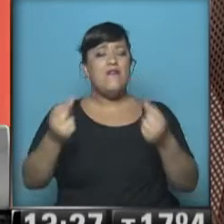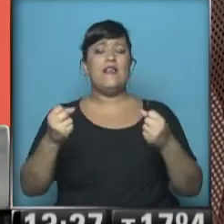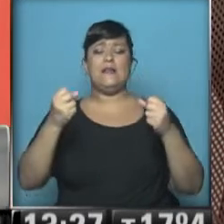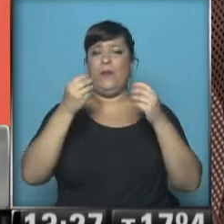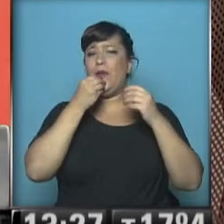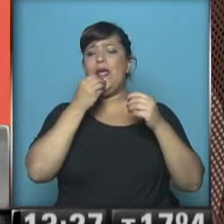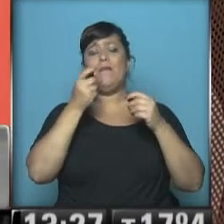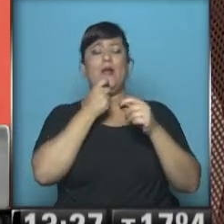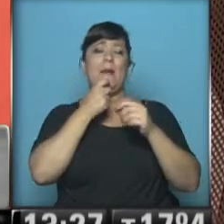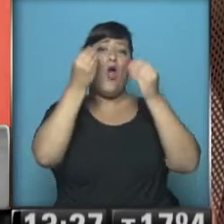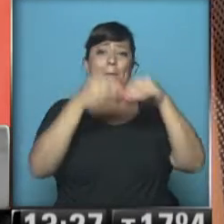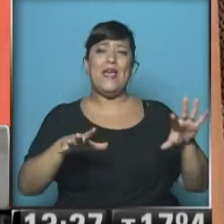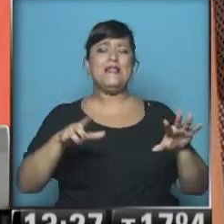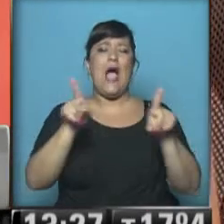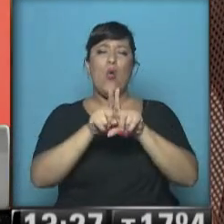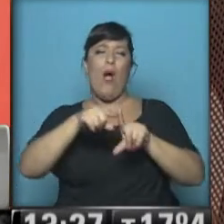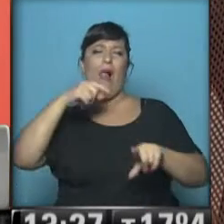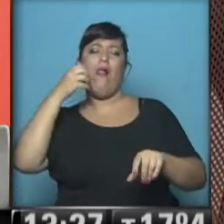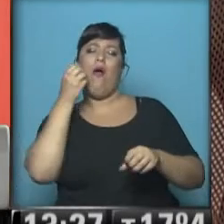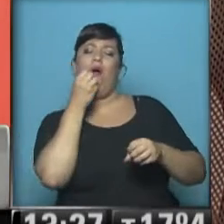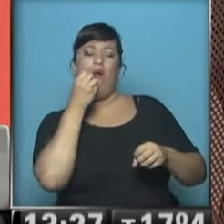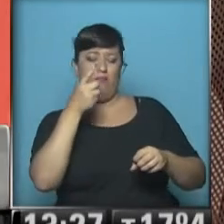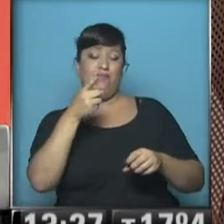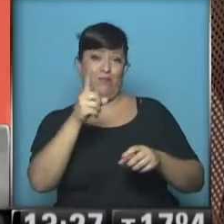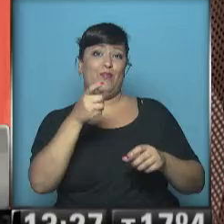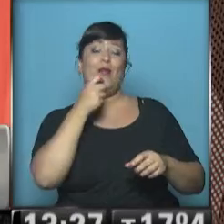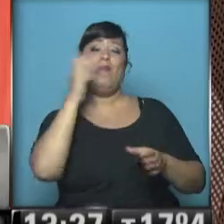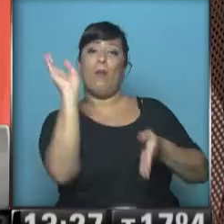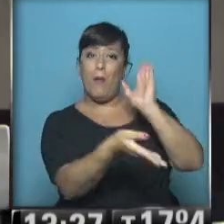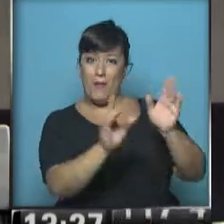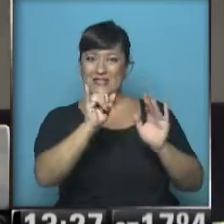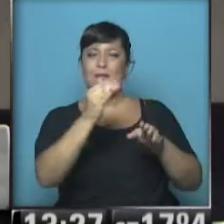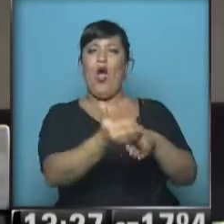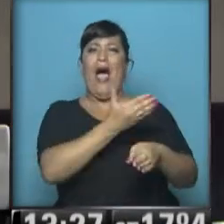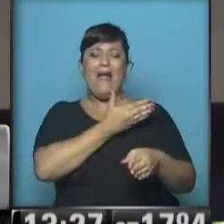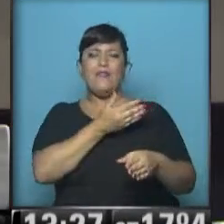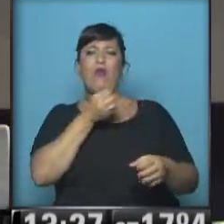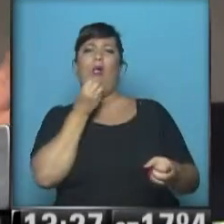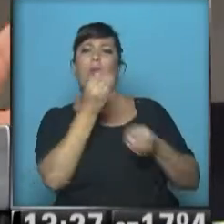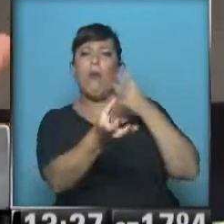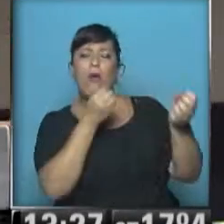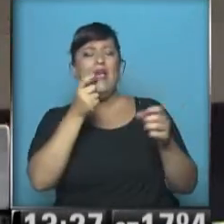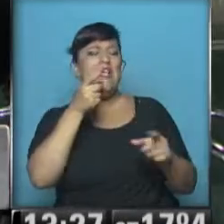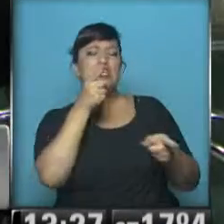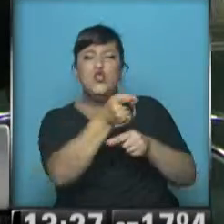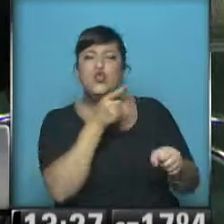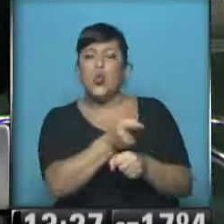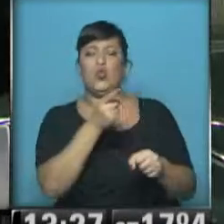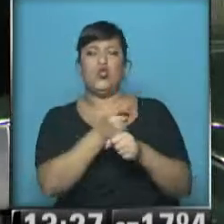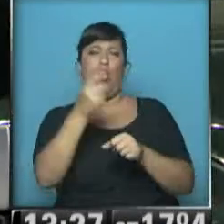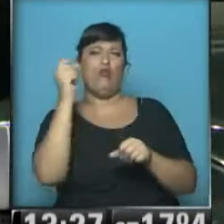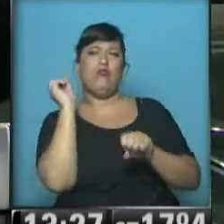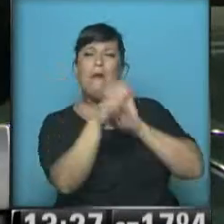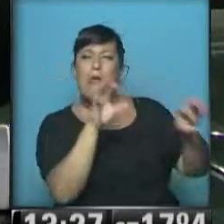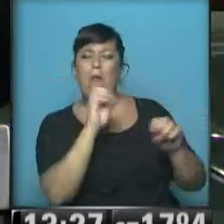violencia psicológica, es decir, la previa a la violencia física, también se puede denunciar? Se puede denunciar, claro que se puede denunciar. Lo que pasa es que ahí tenemos